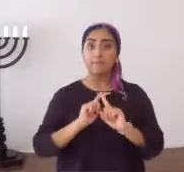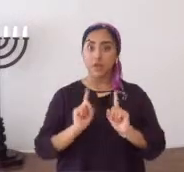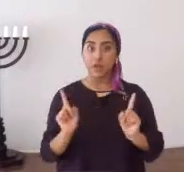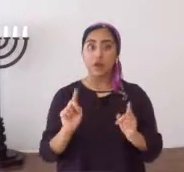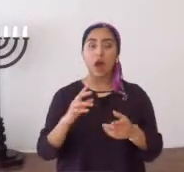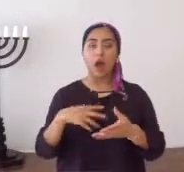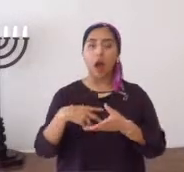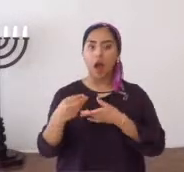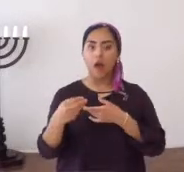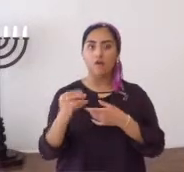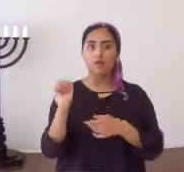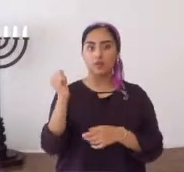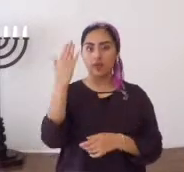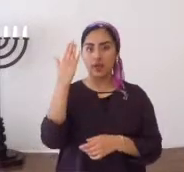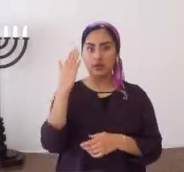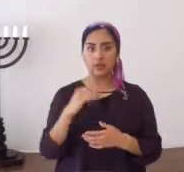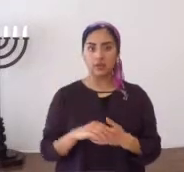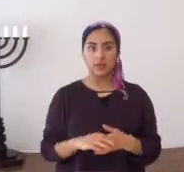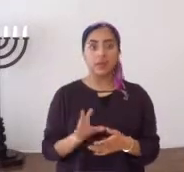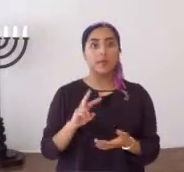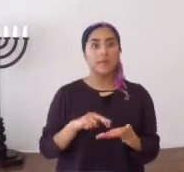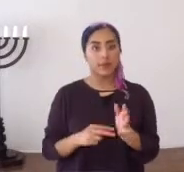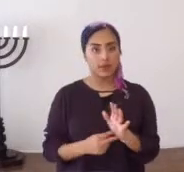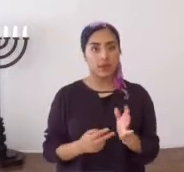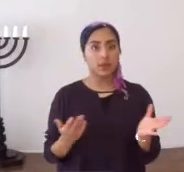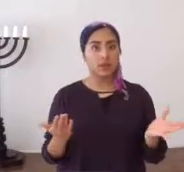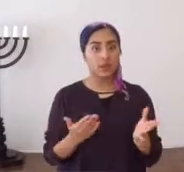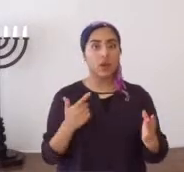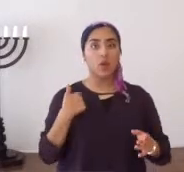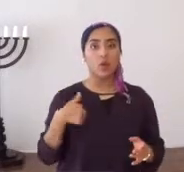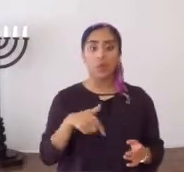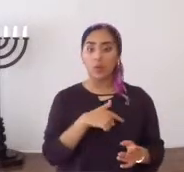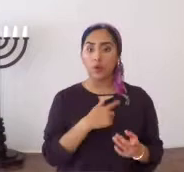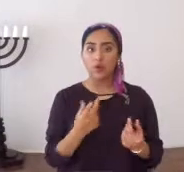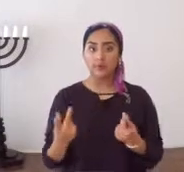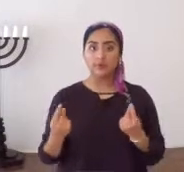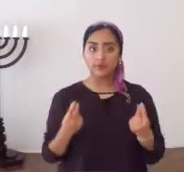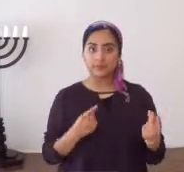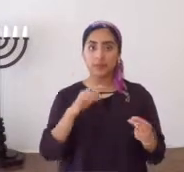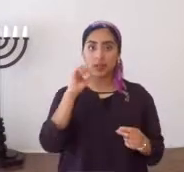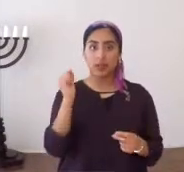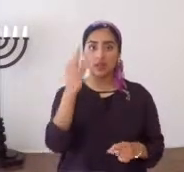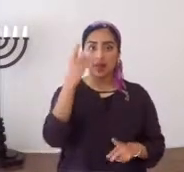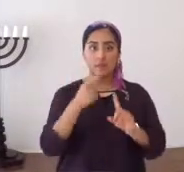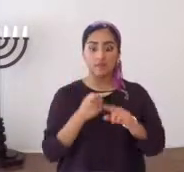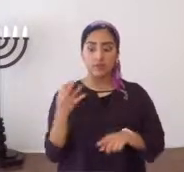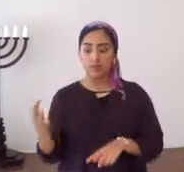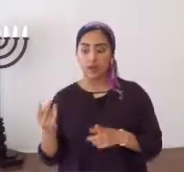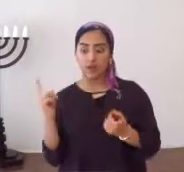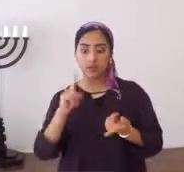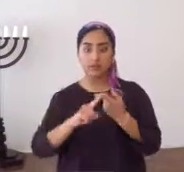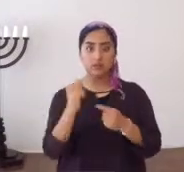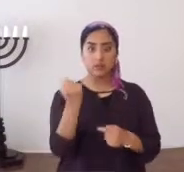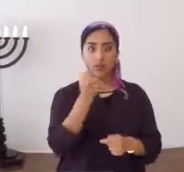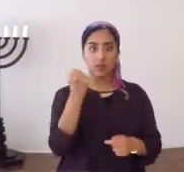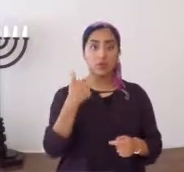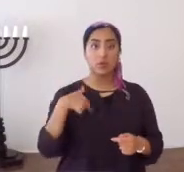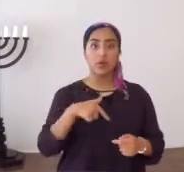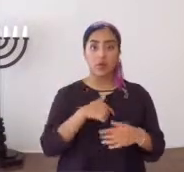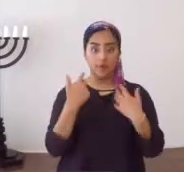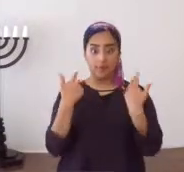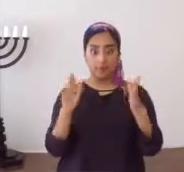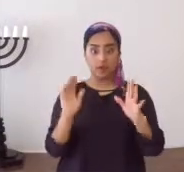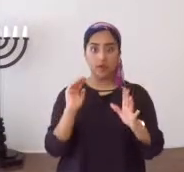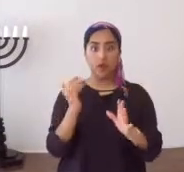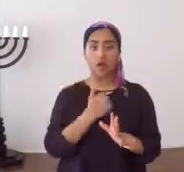domingo, pero ya es fuera de Shabbat. Entonces, aquí nosotros hacemos, el Shabbat de viernes a